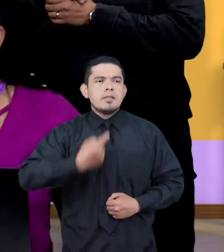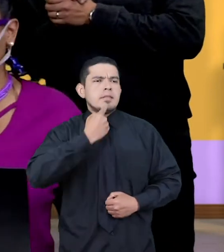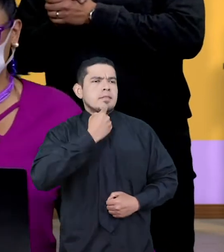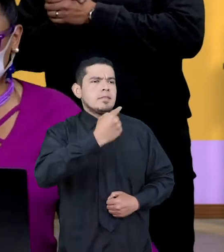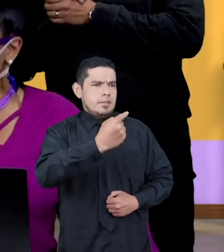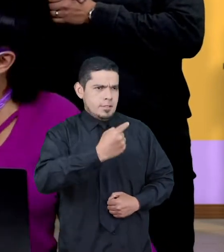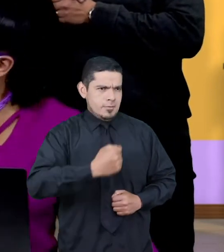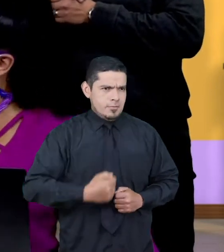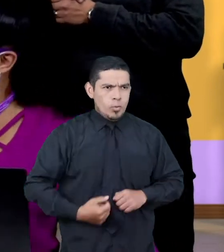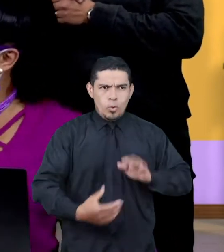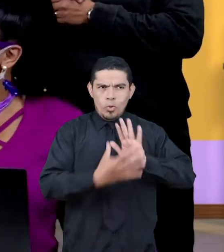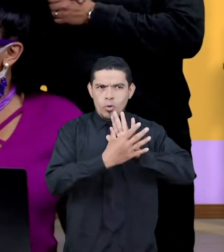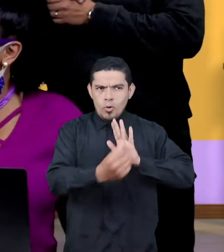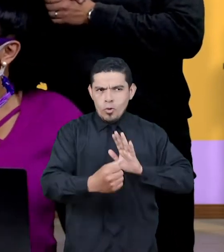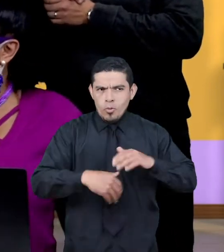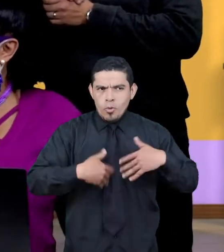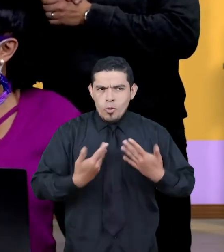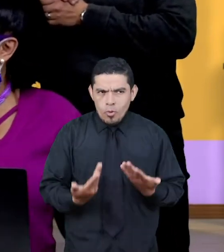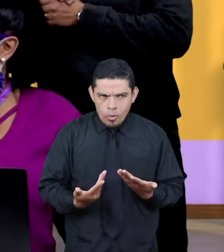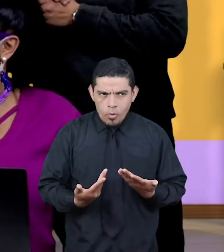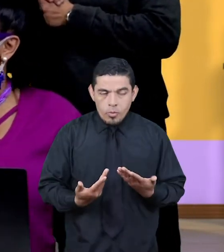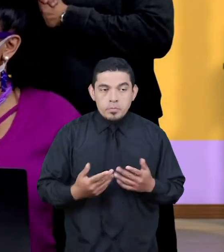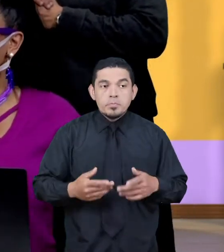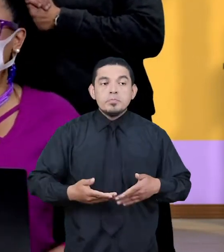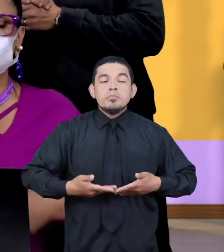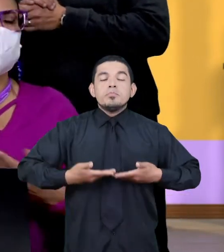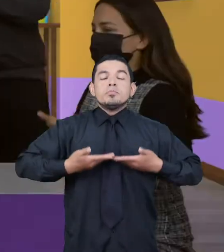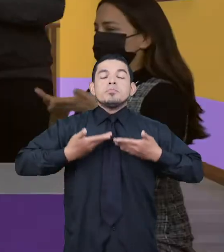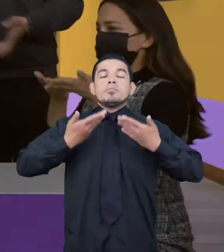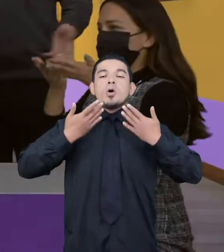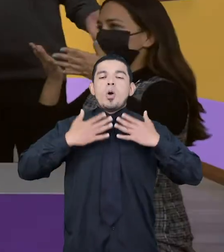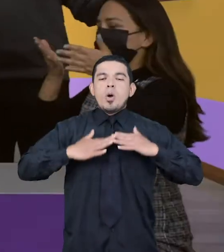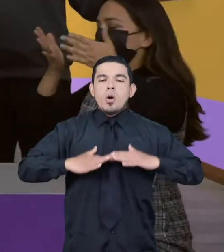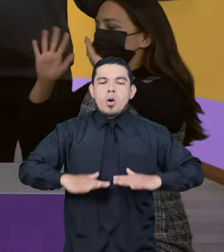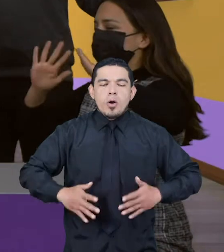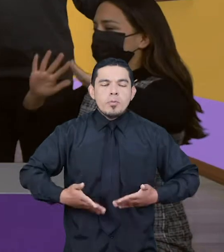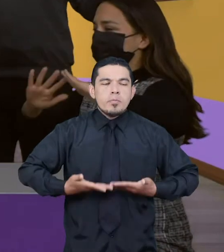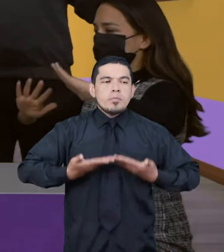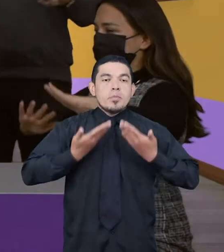Simón Dice realizar una rutina de respiración.